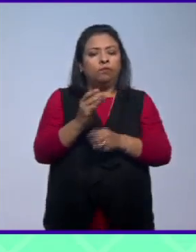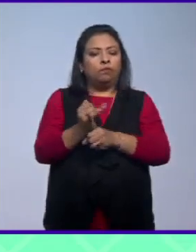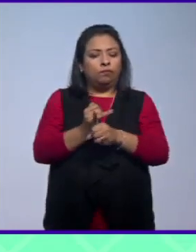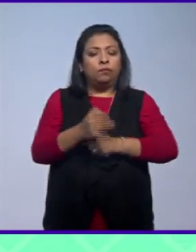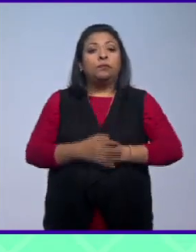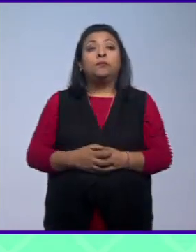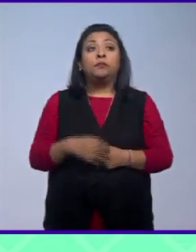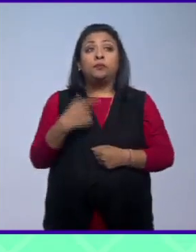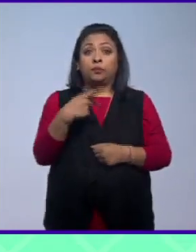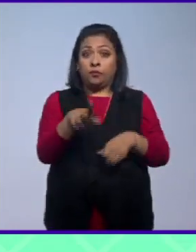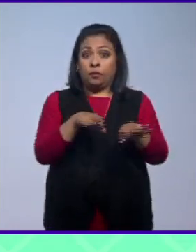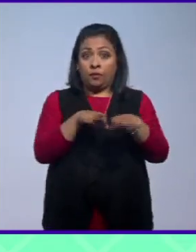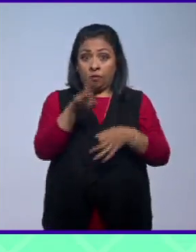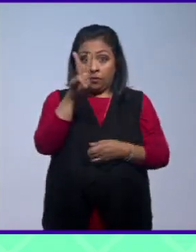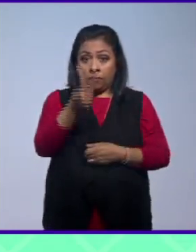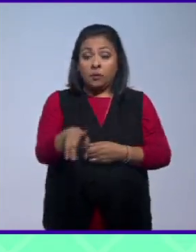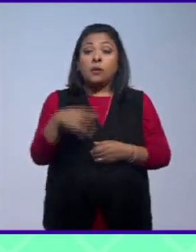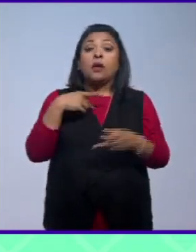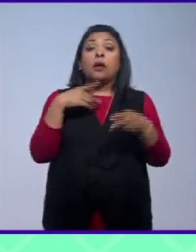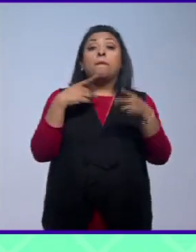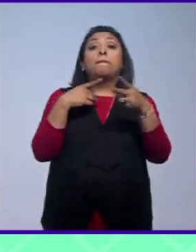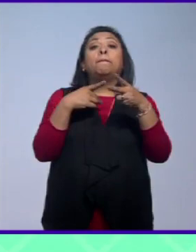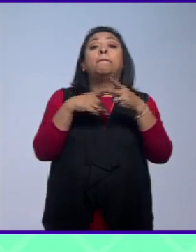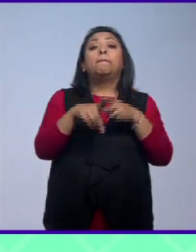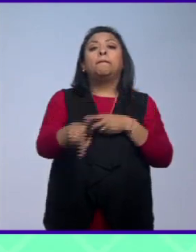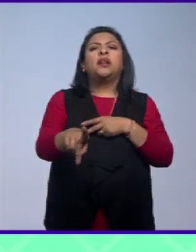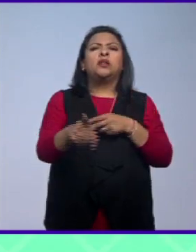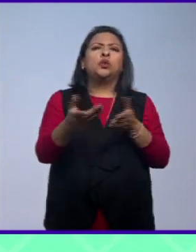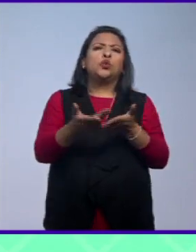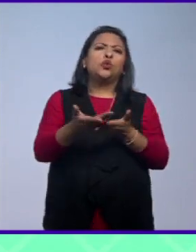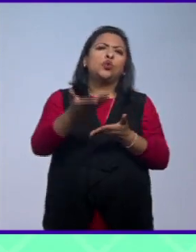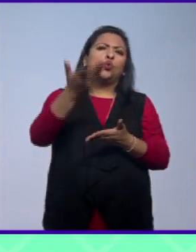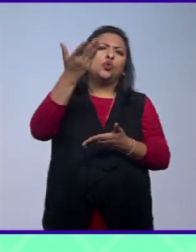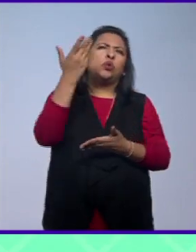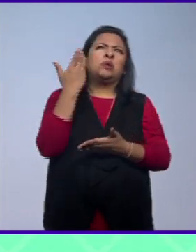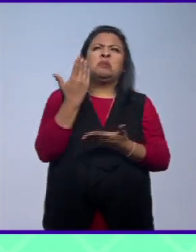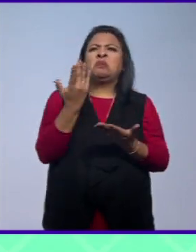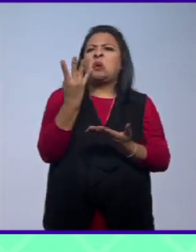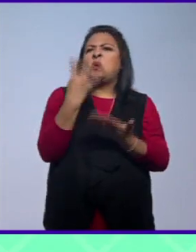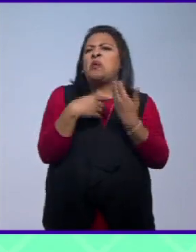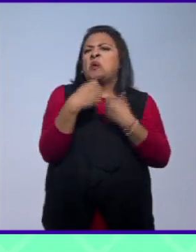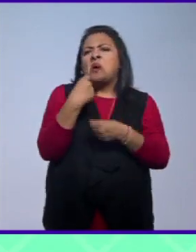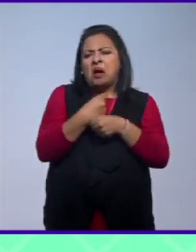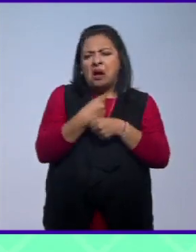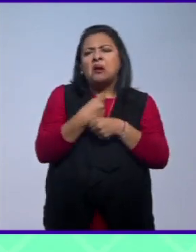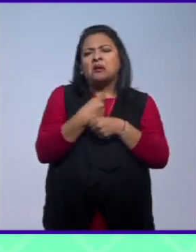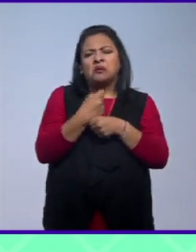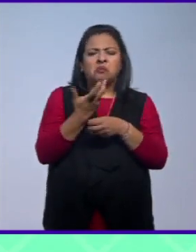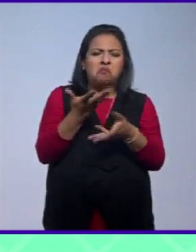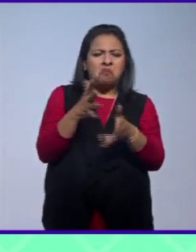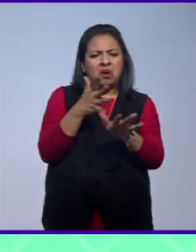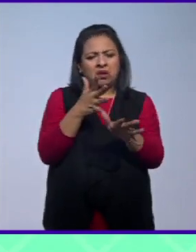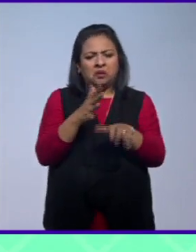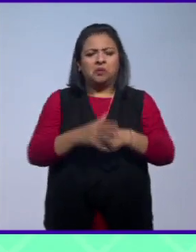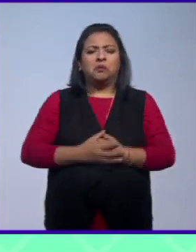Este trabajo en realidad empezó hace apenas unos cuatro años o algo así